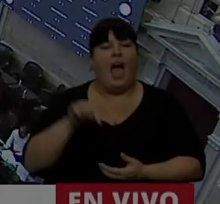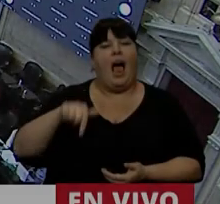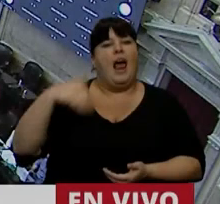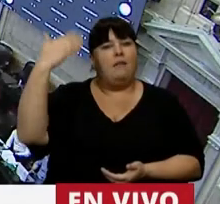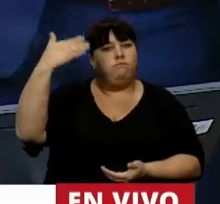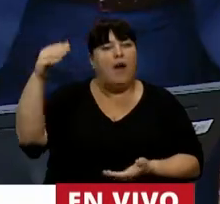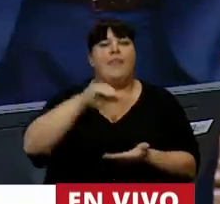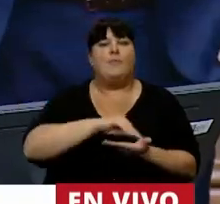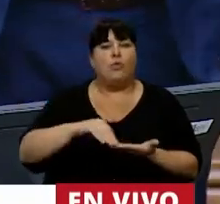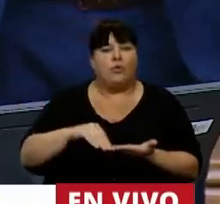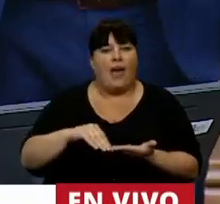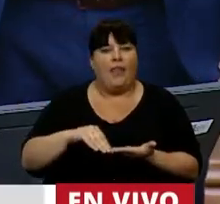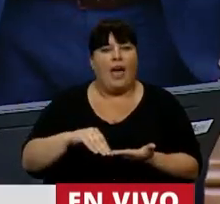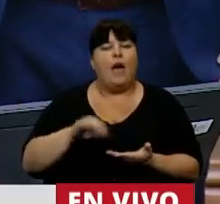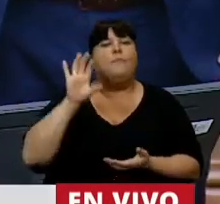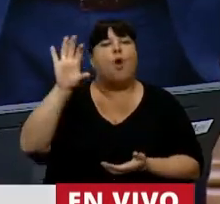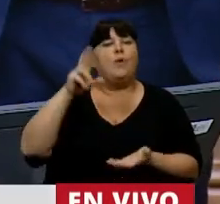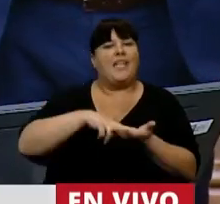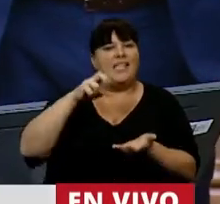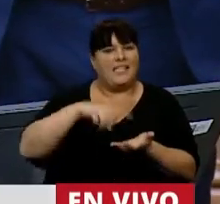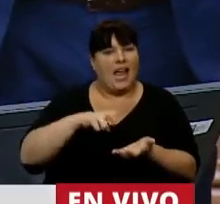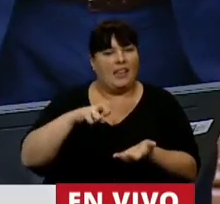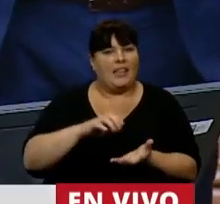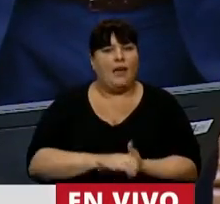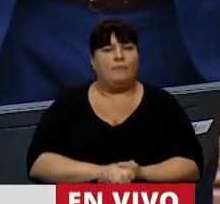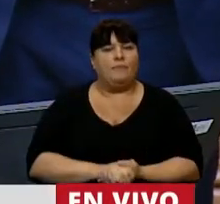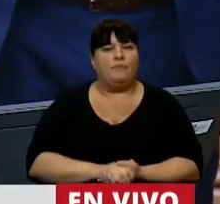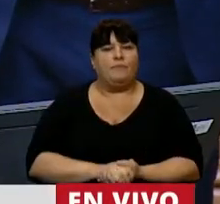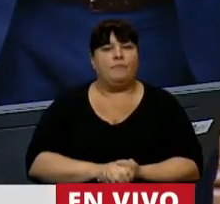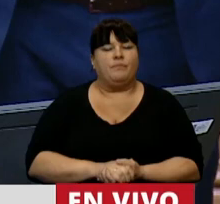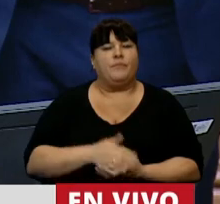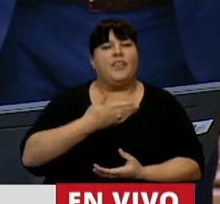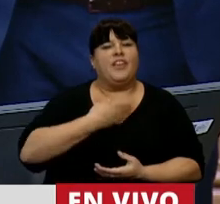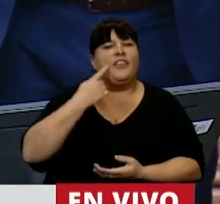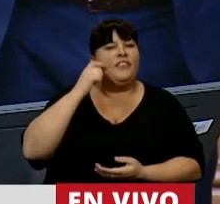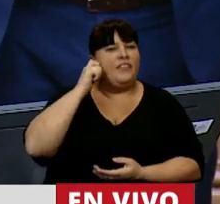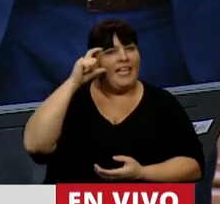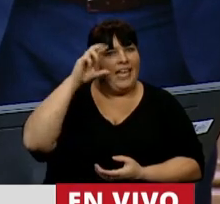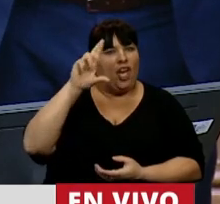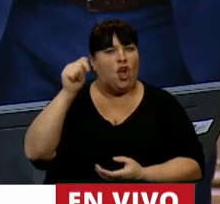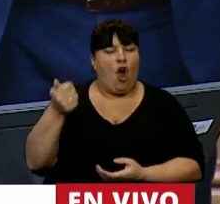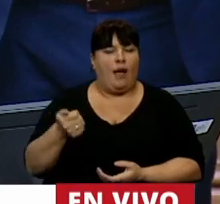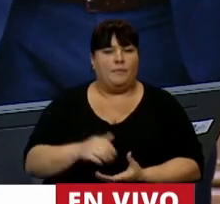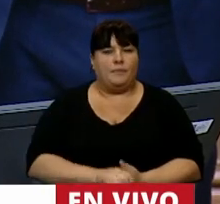Puso de la palabra la diputada por la provincia de Salta, Alcira Elsa Figueroa.